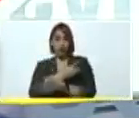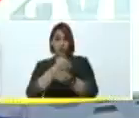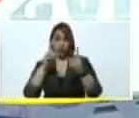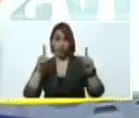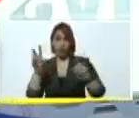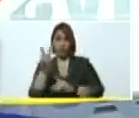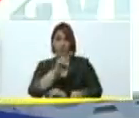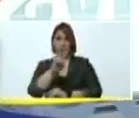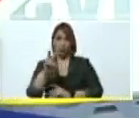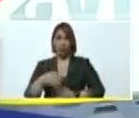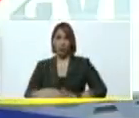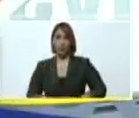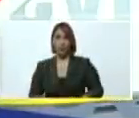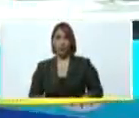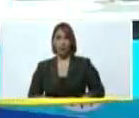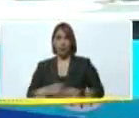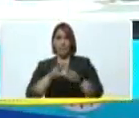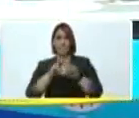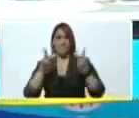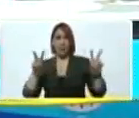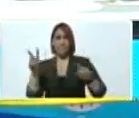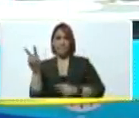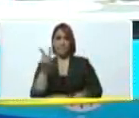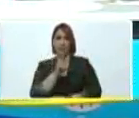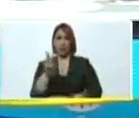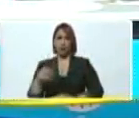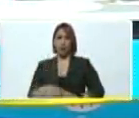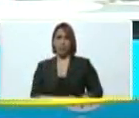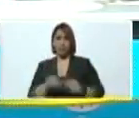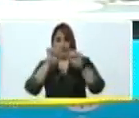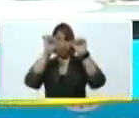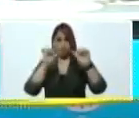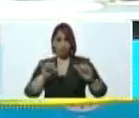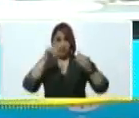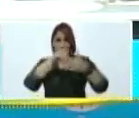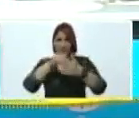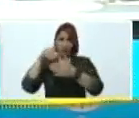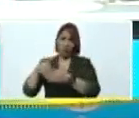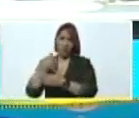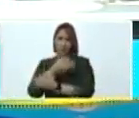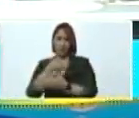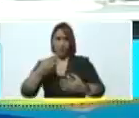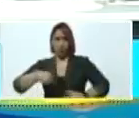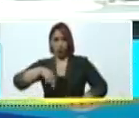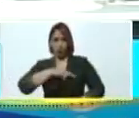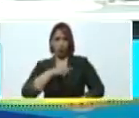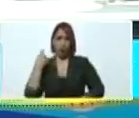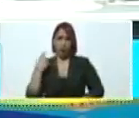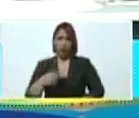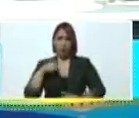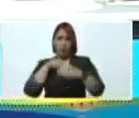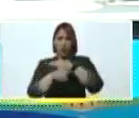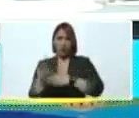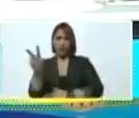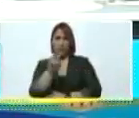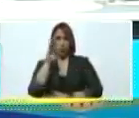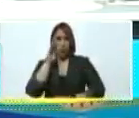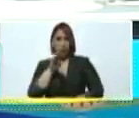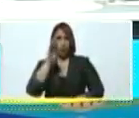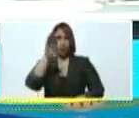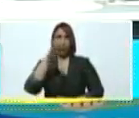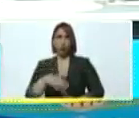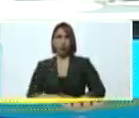venezolana, por la paz de Venezuela, por el sistema electoral perfecto que tenemos, por el futuro,